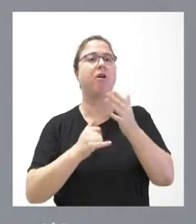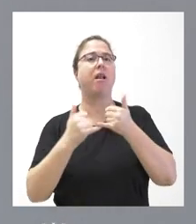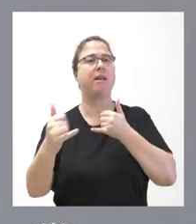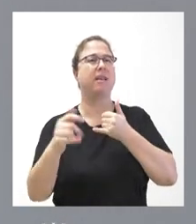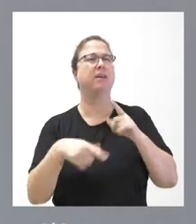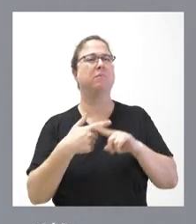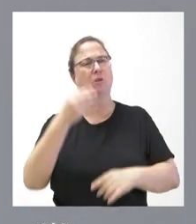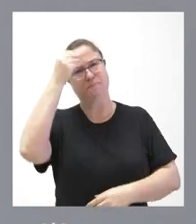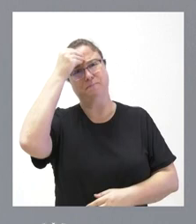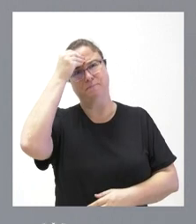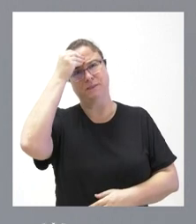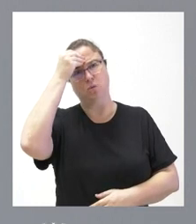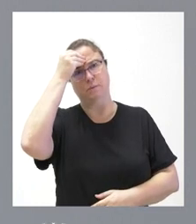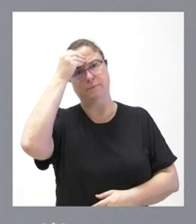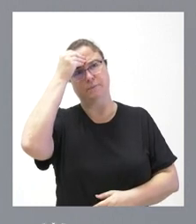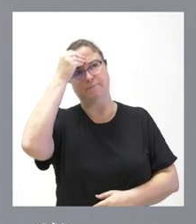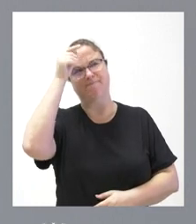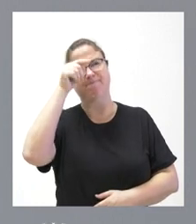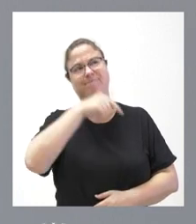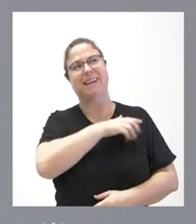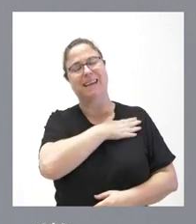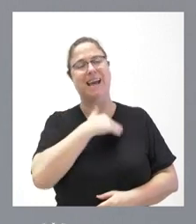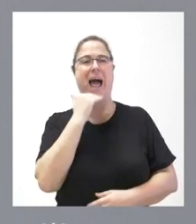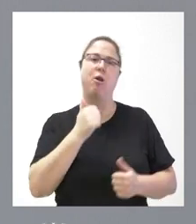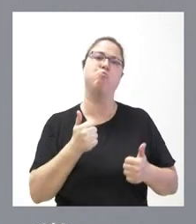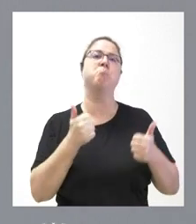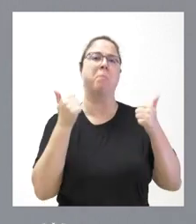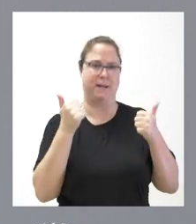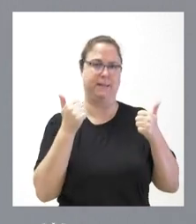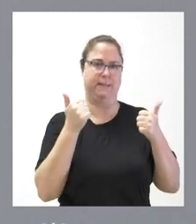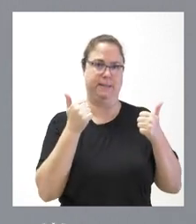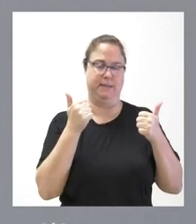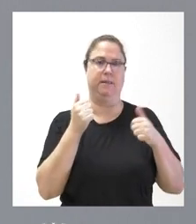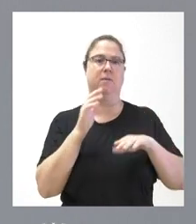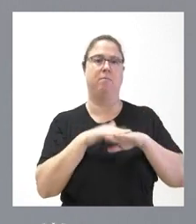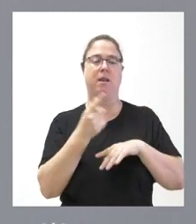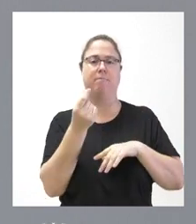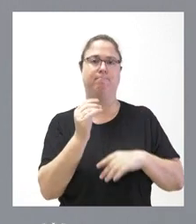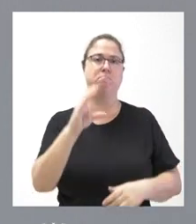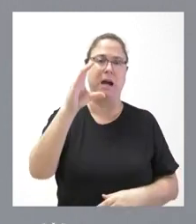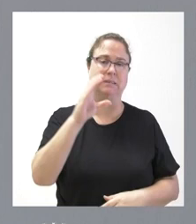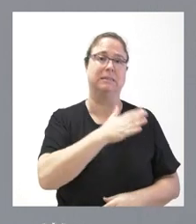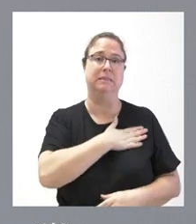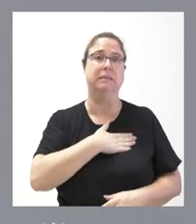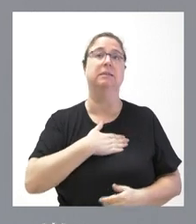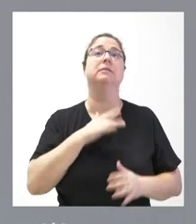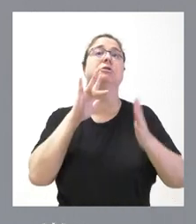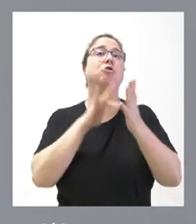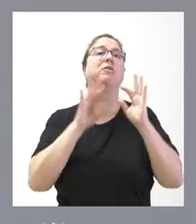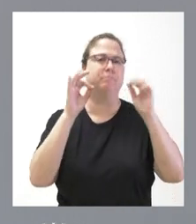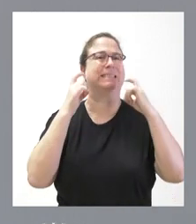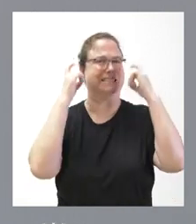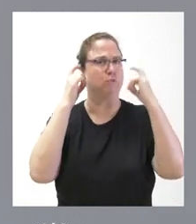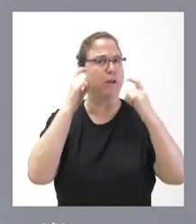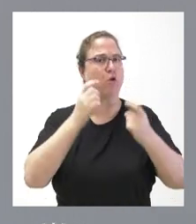pero que ellos hubieran querido algo más de importe y algo más de volumen al que hemos llegado. Es un esfuerzo muy